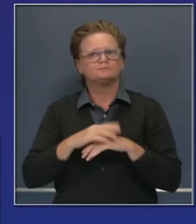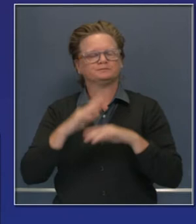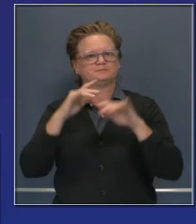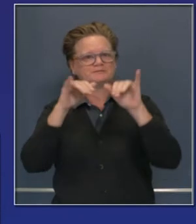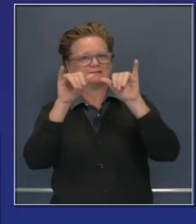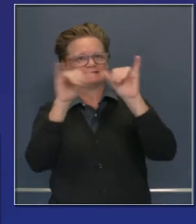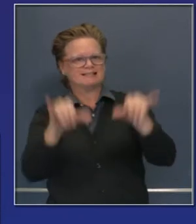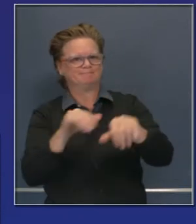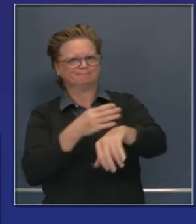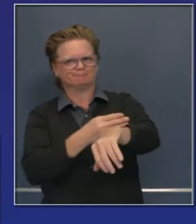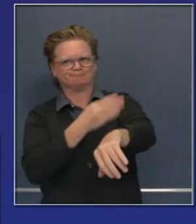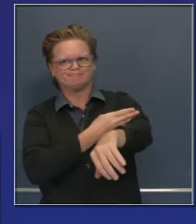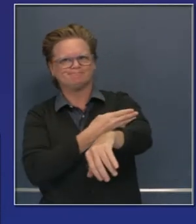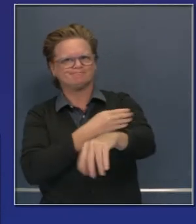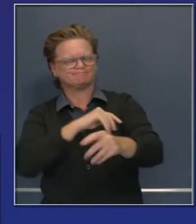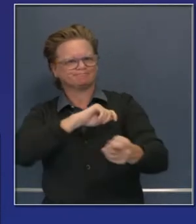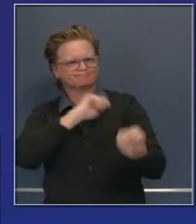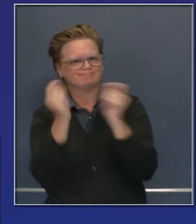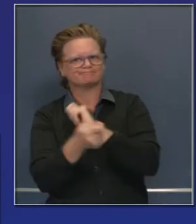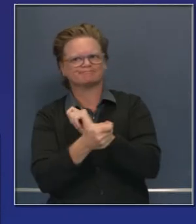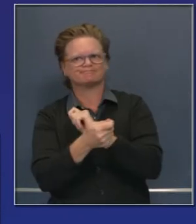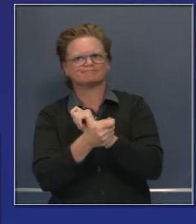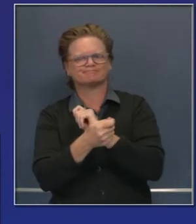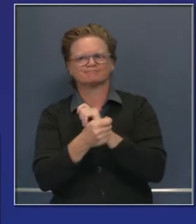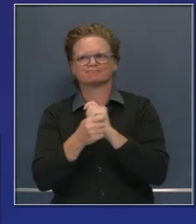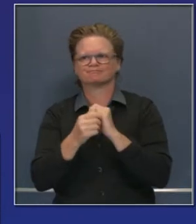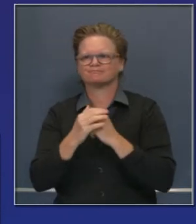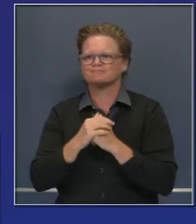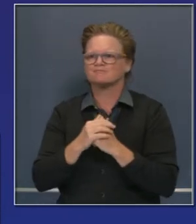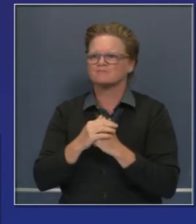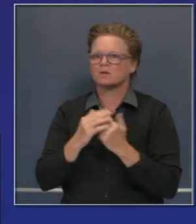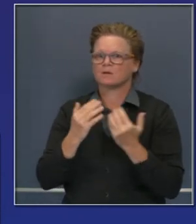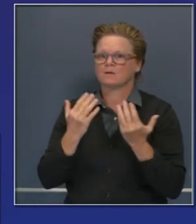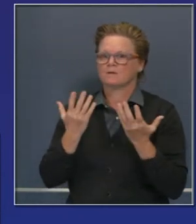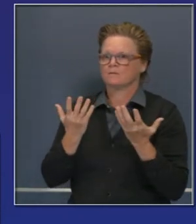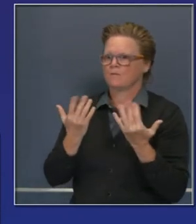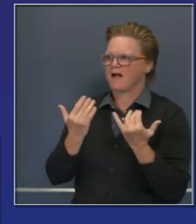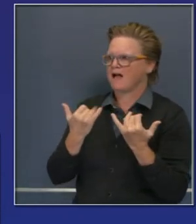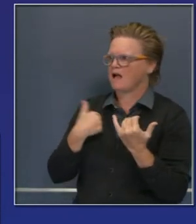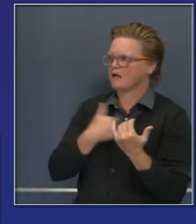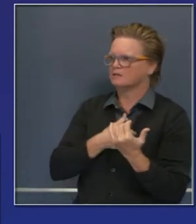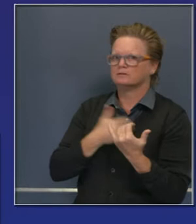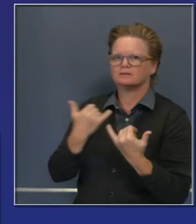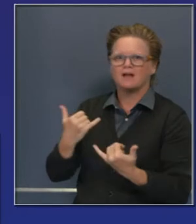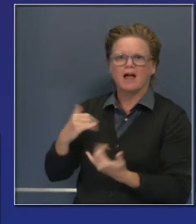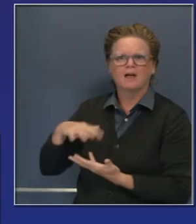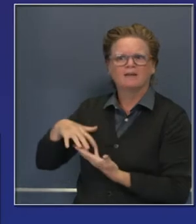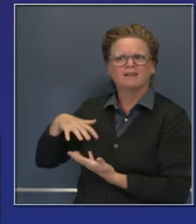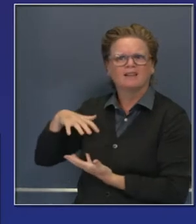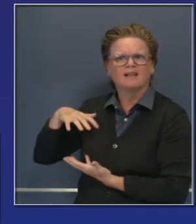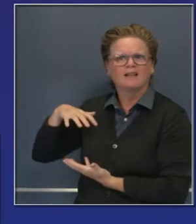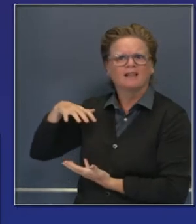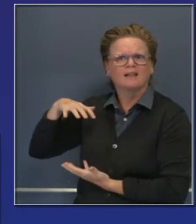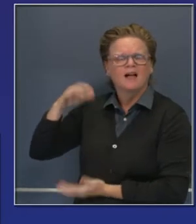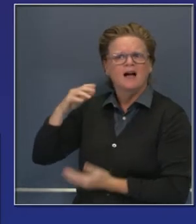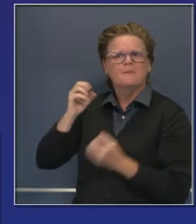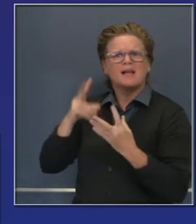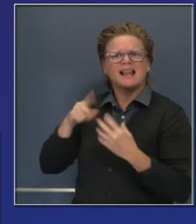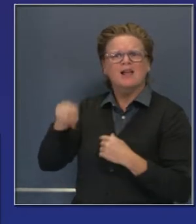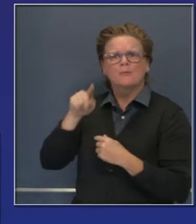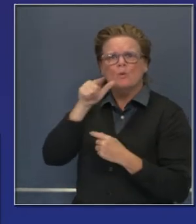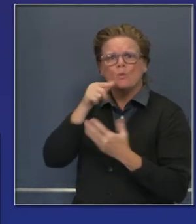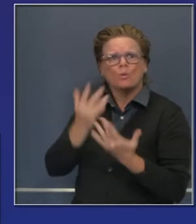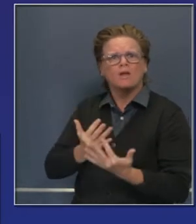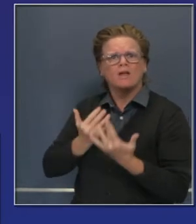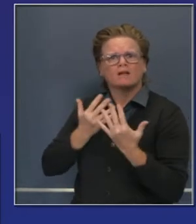este nuevo sistema. Para ponernos en una posición en que podremos abordar mejor el número de casos retrasados. Por